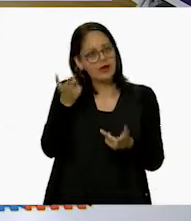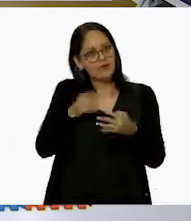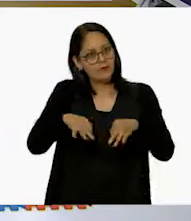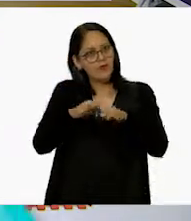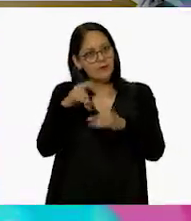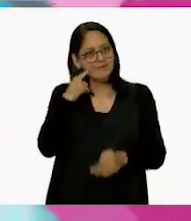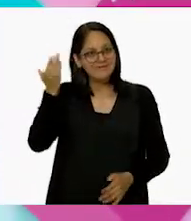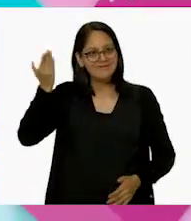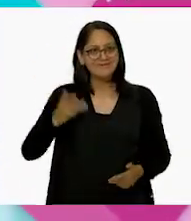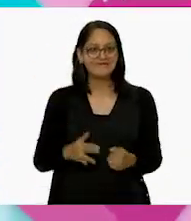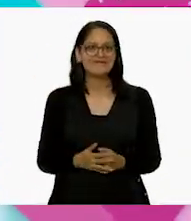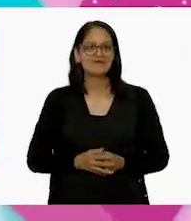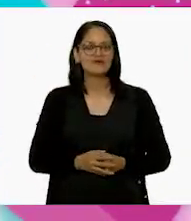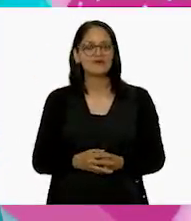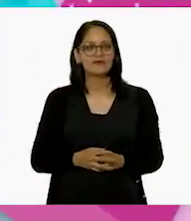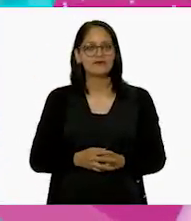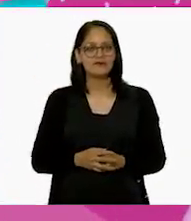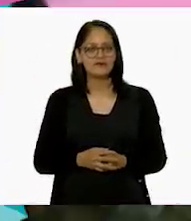¡Vamos a verlo!